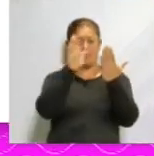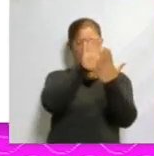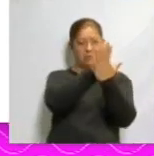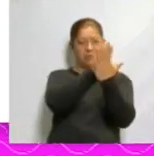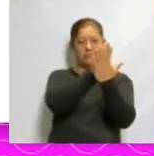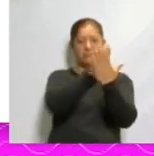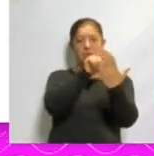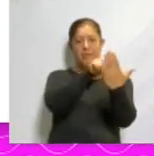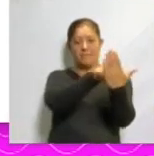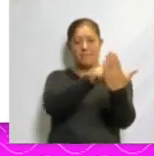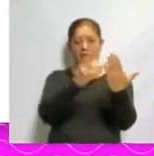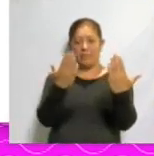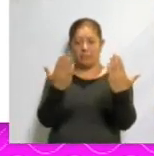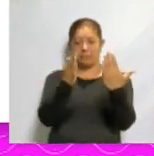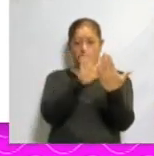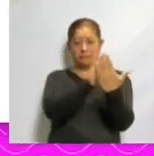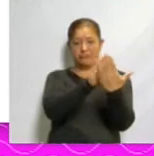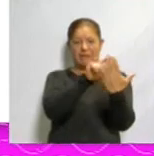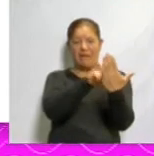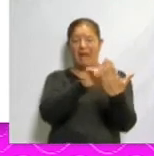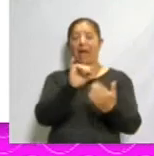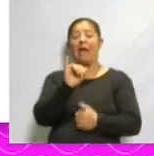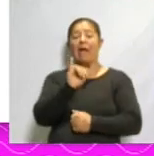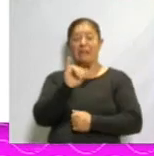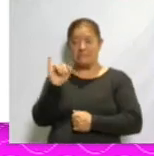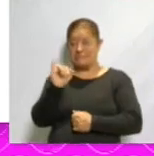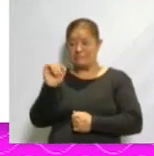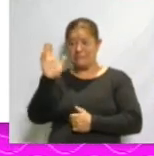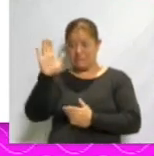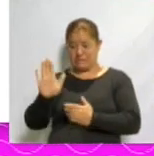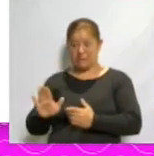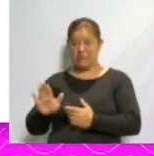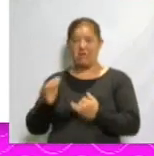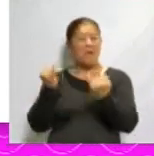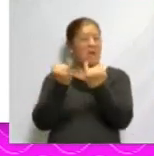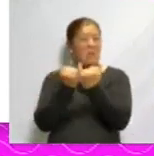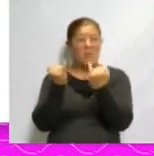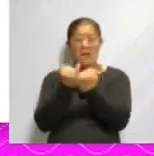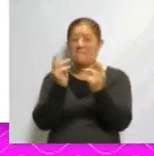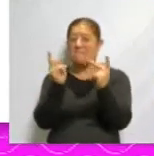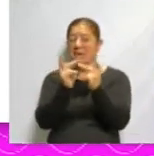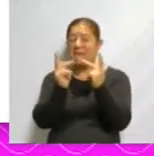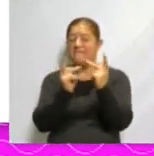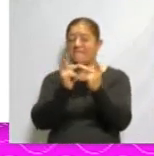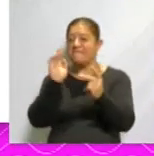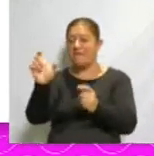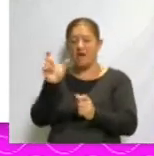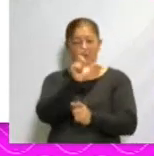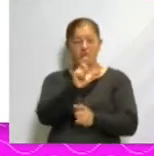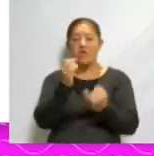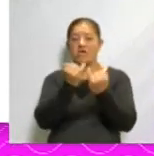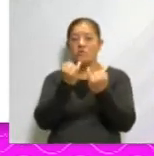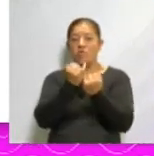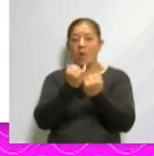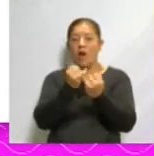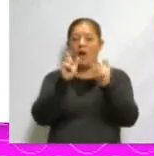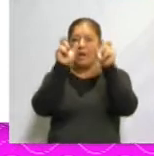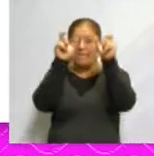observar que las figuras existentes en el lado izquierdo se encuentran en el lado derecho respetando su orientación y su posición,